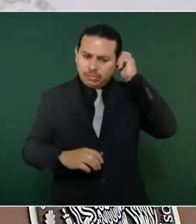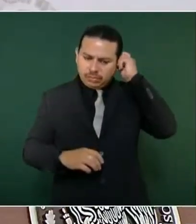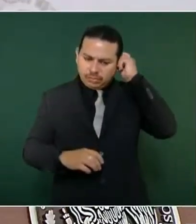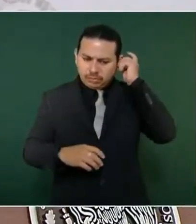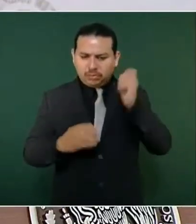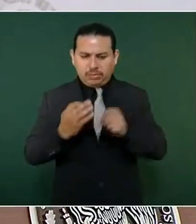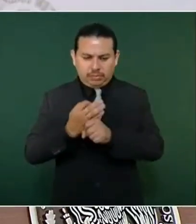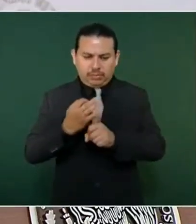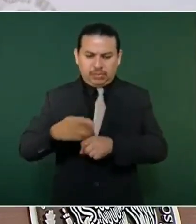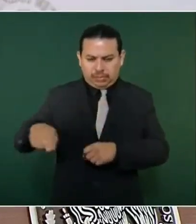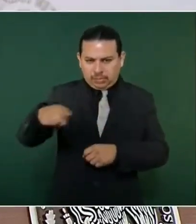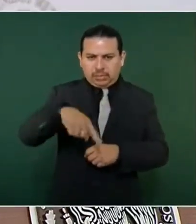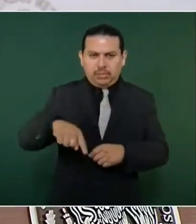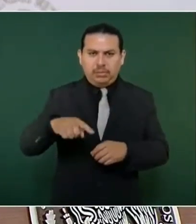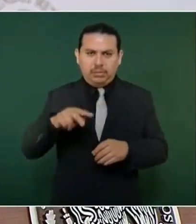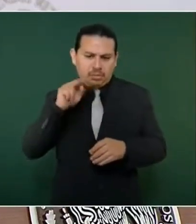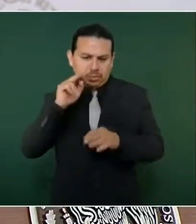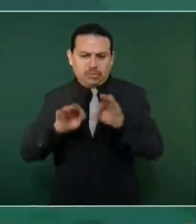Departamento de Estado. Sí.